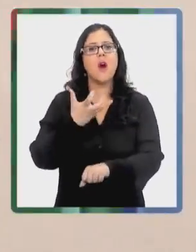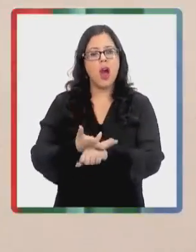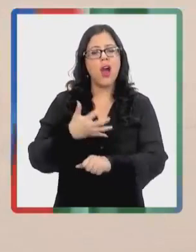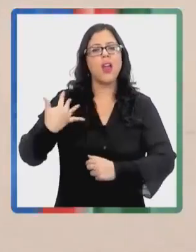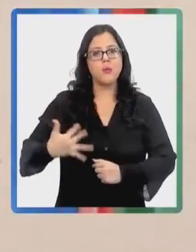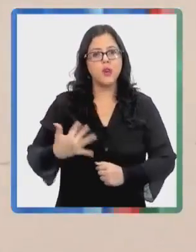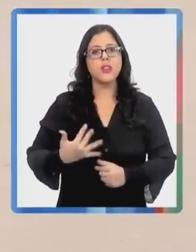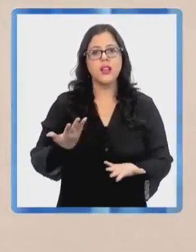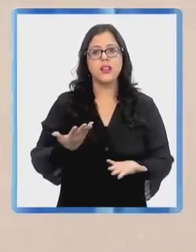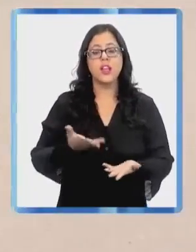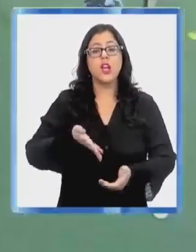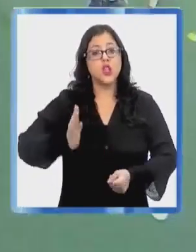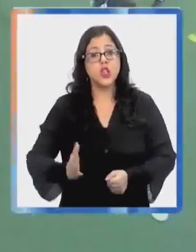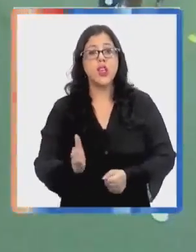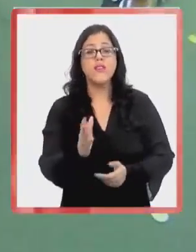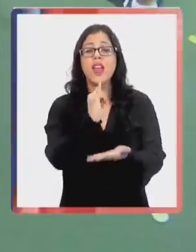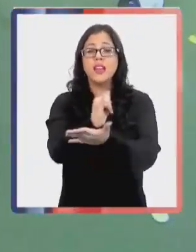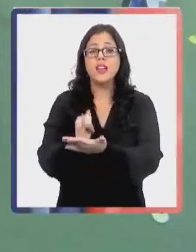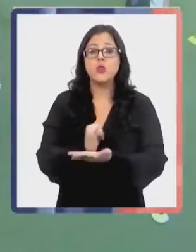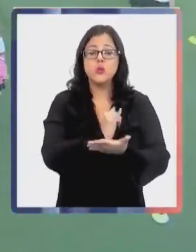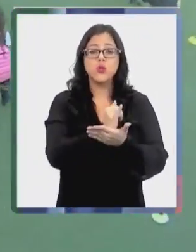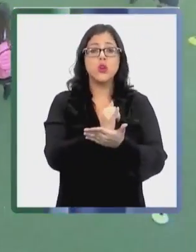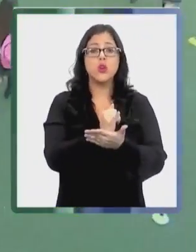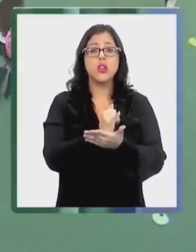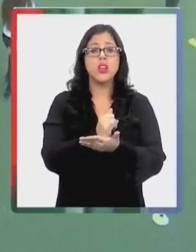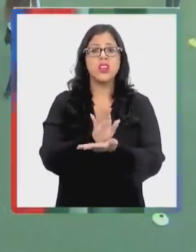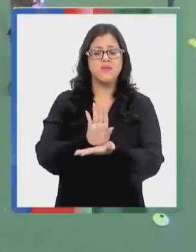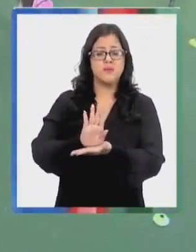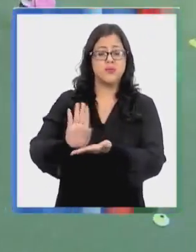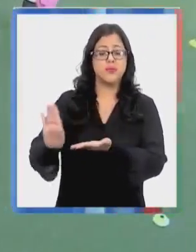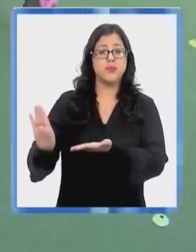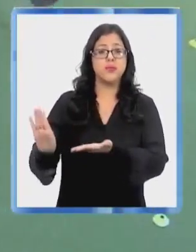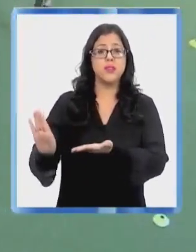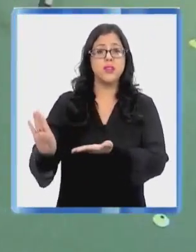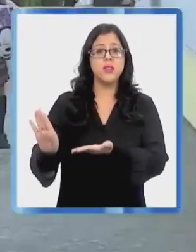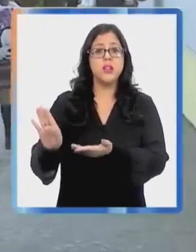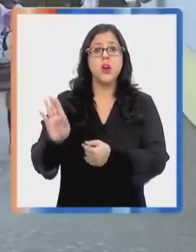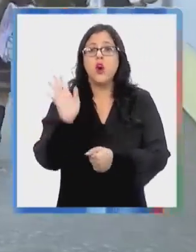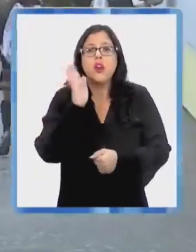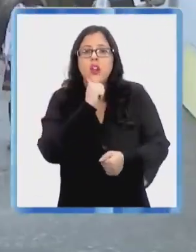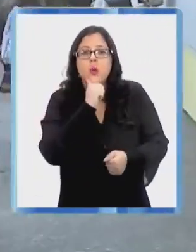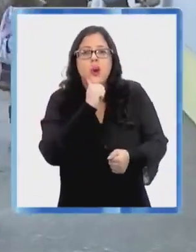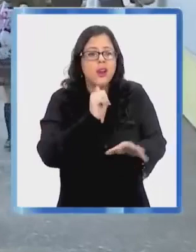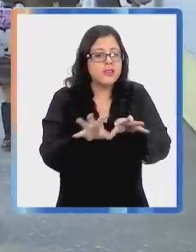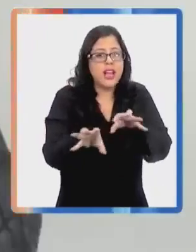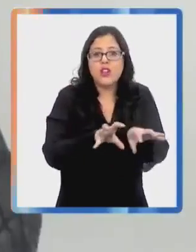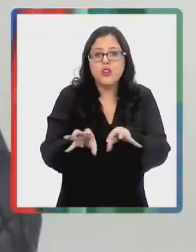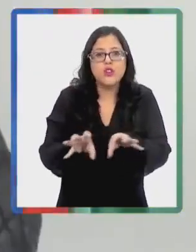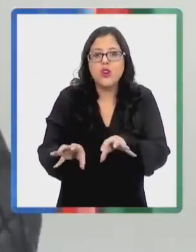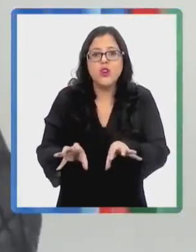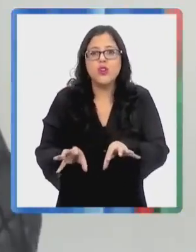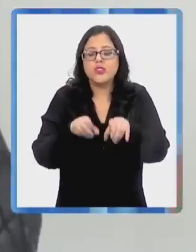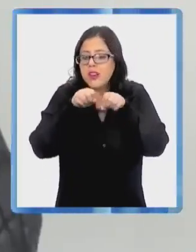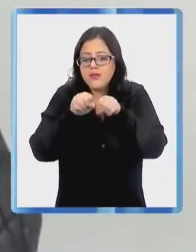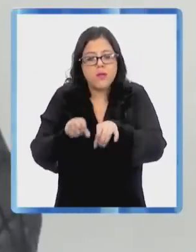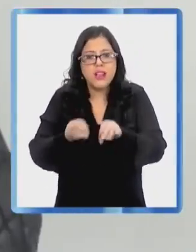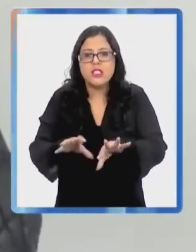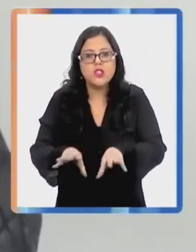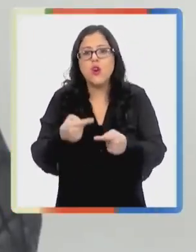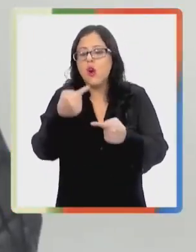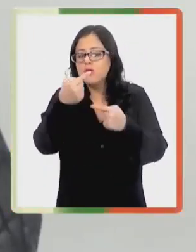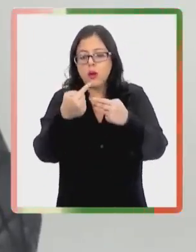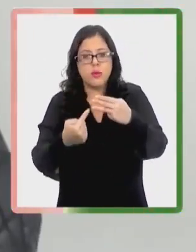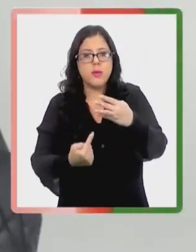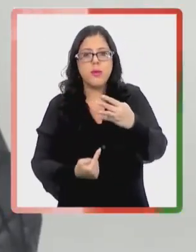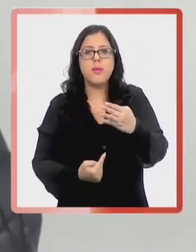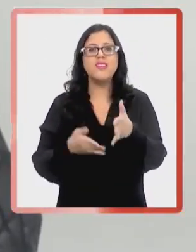sea, todavía existen instituciones educativas que rechazan o que no tienen los recursos, no tienen la formación